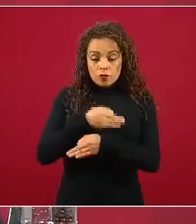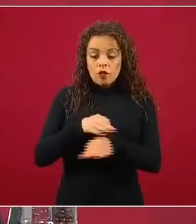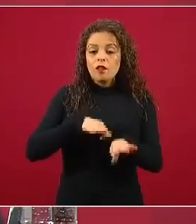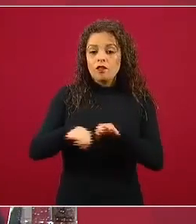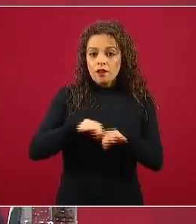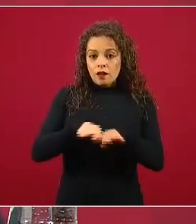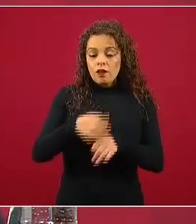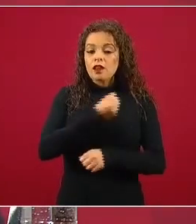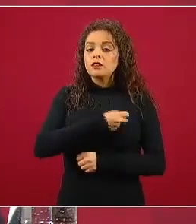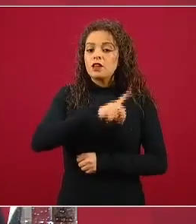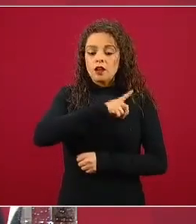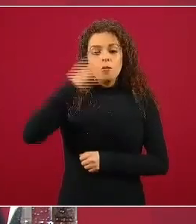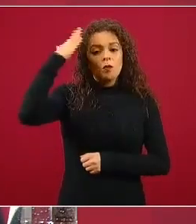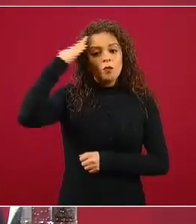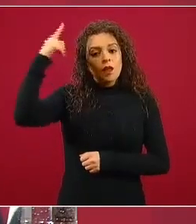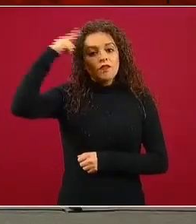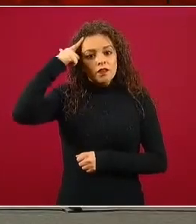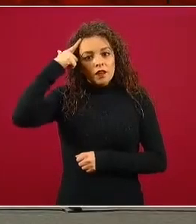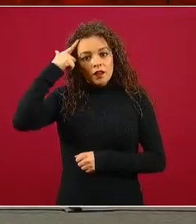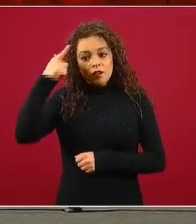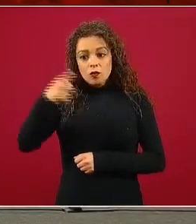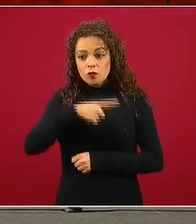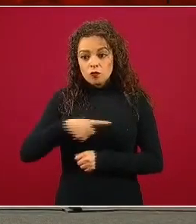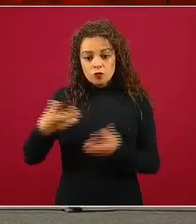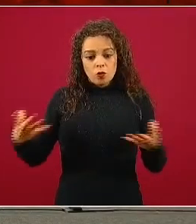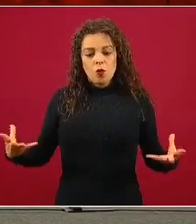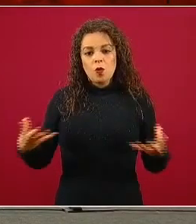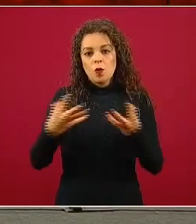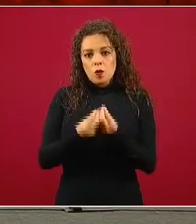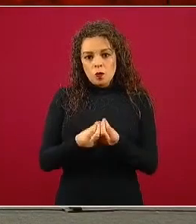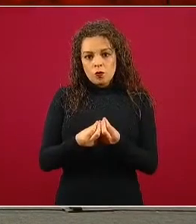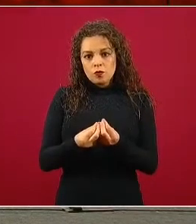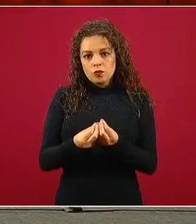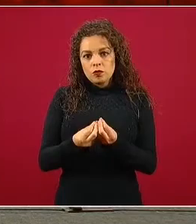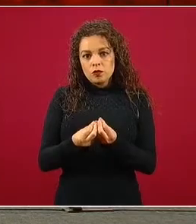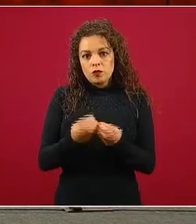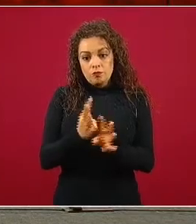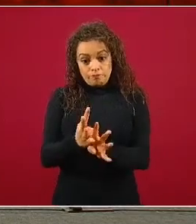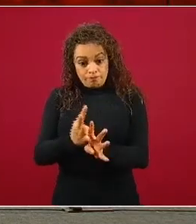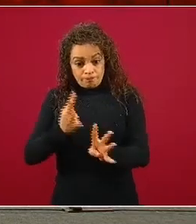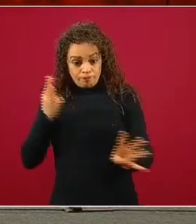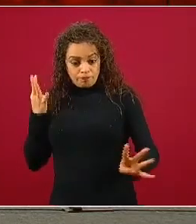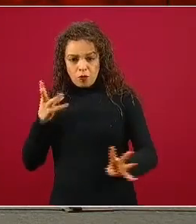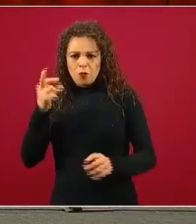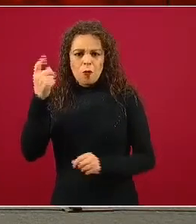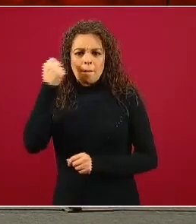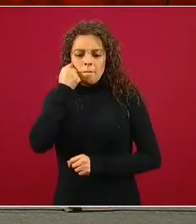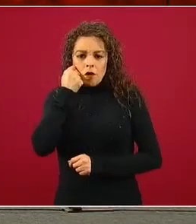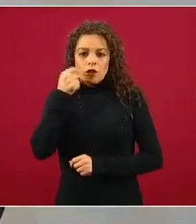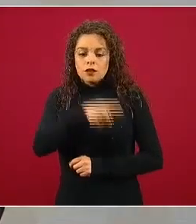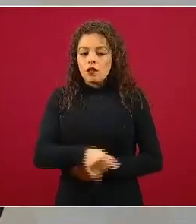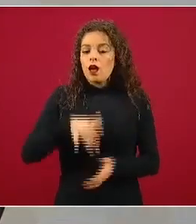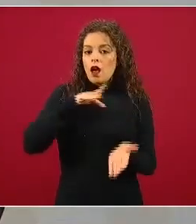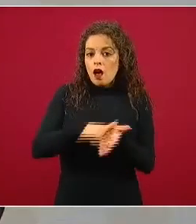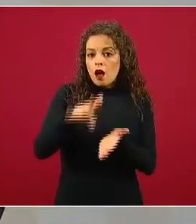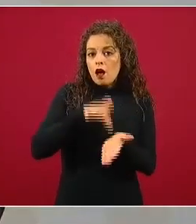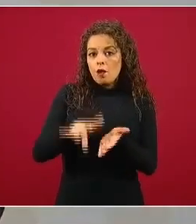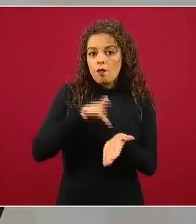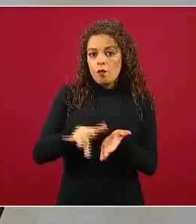todos estamos haciendo fila para apoyar finalmente a las personas que están dando su vida, que están arriesgándola